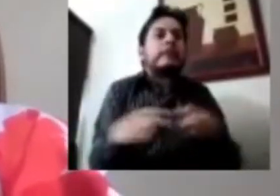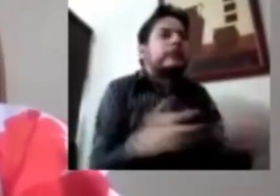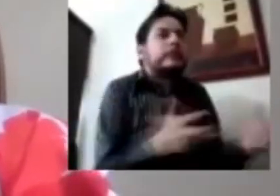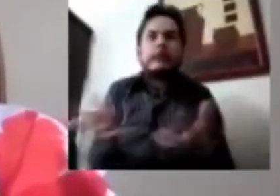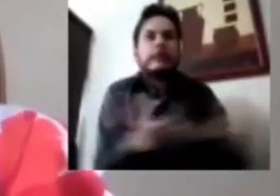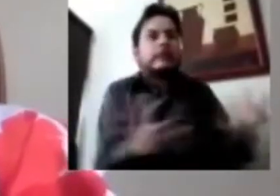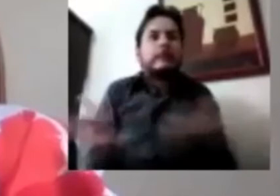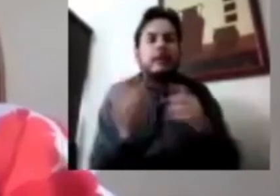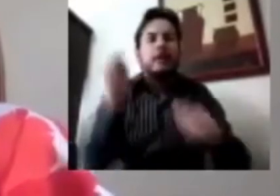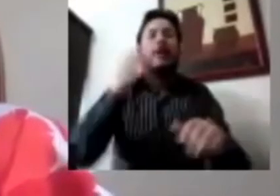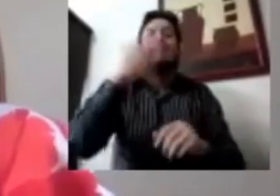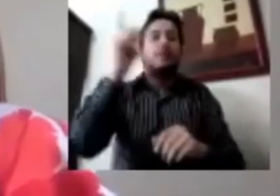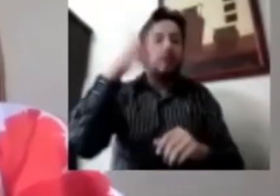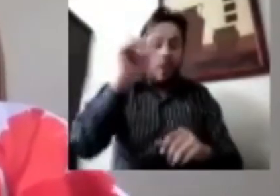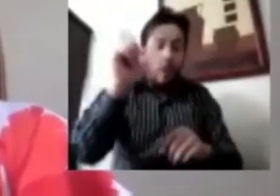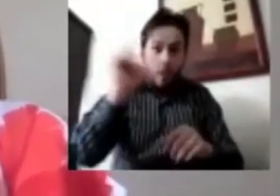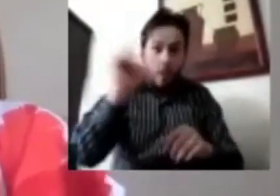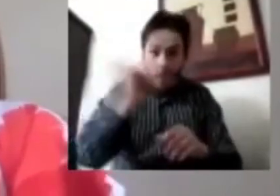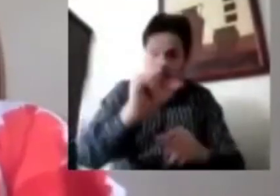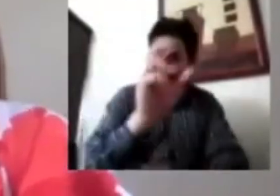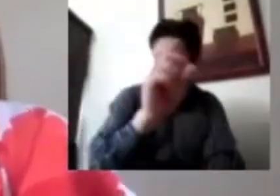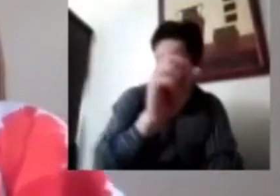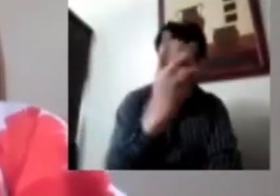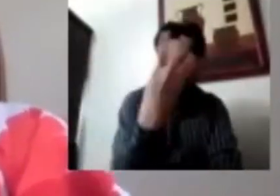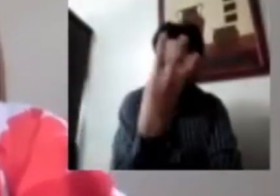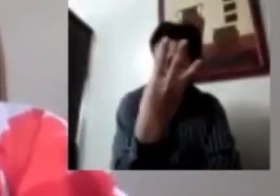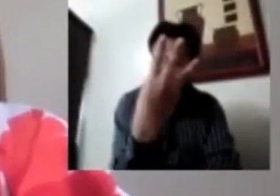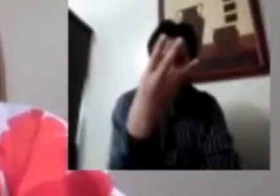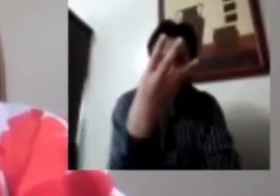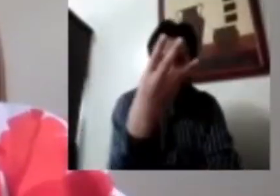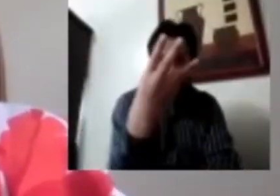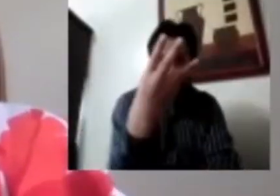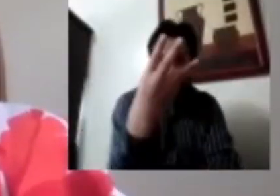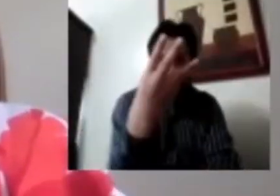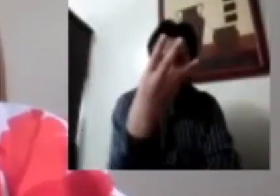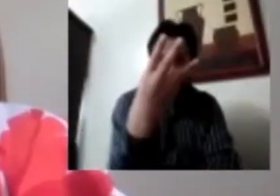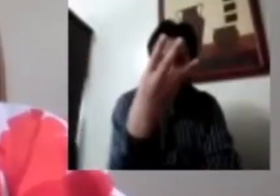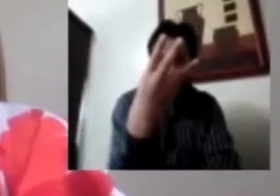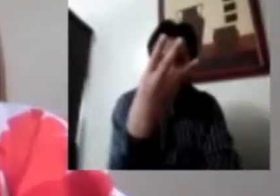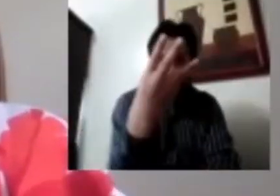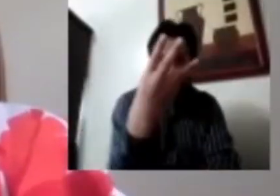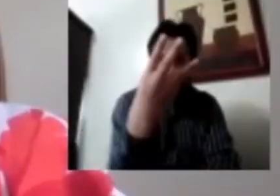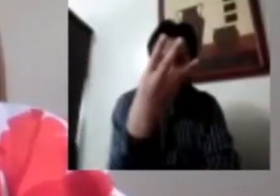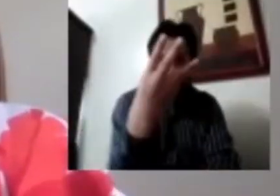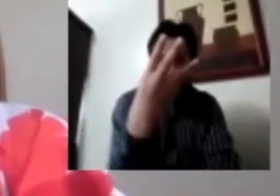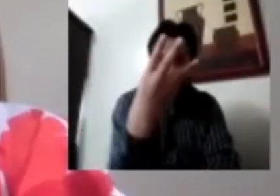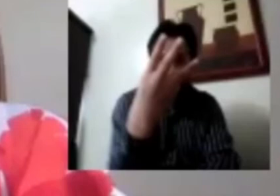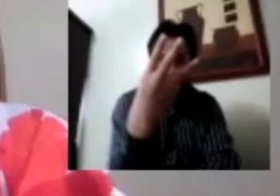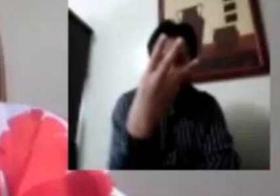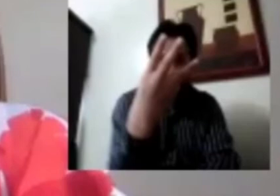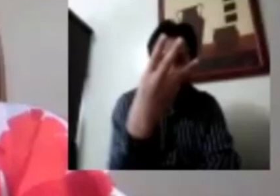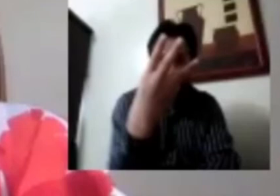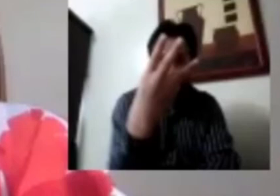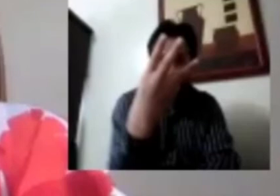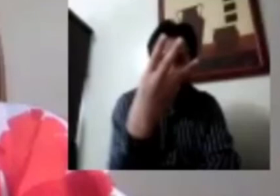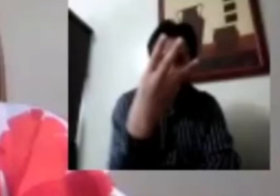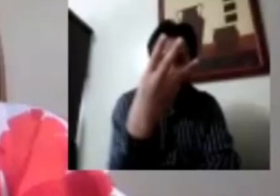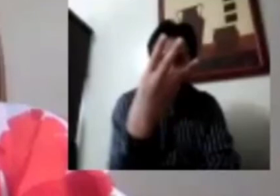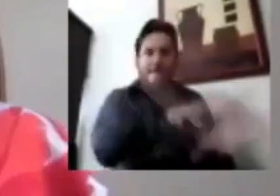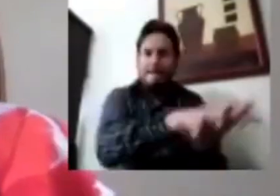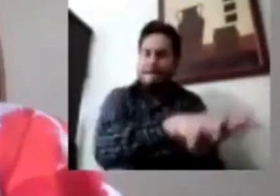andar por el 14%. Afectó más la ansiedad a las mujeres, y 5.6% contra los varones, 12